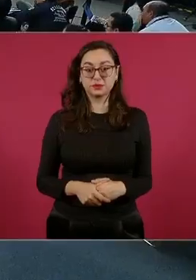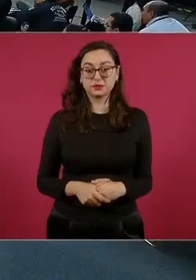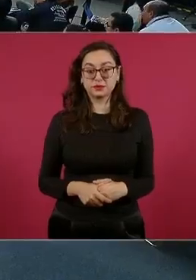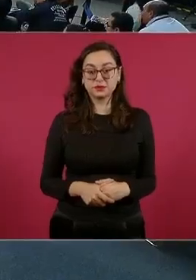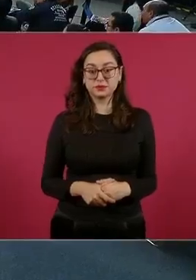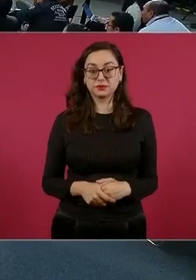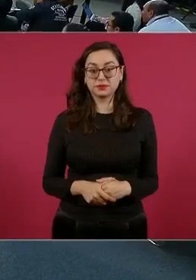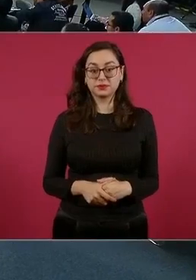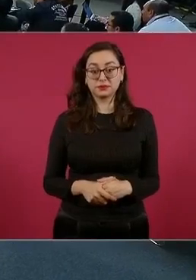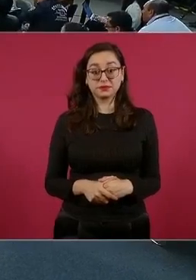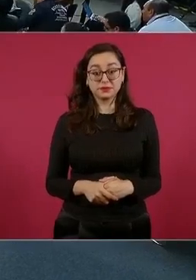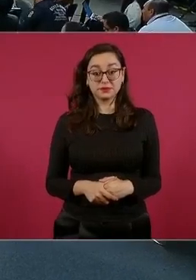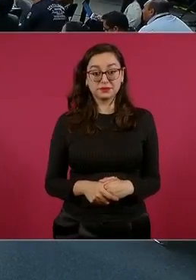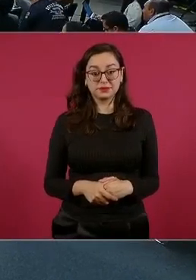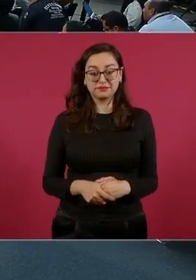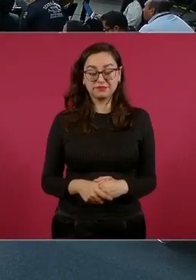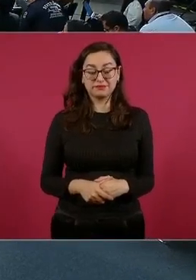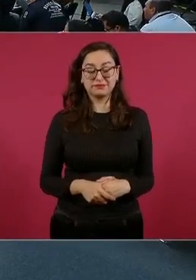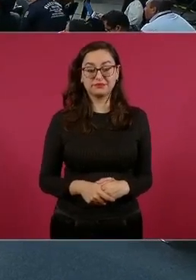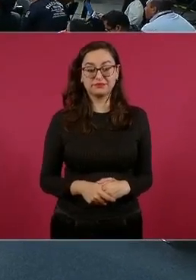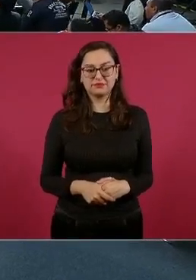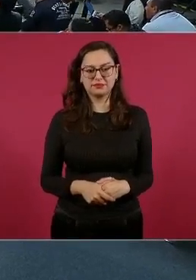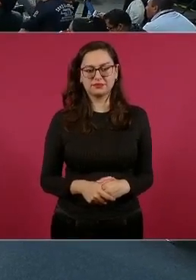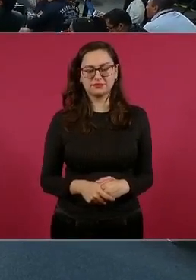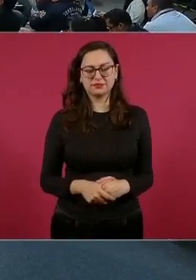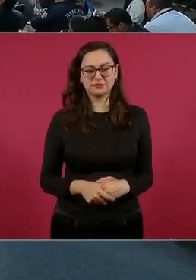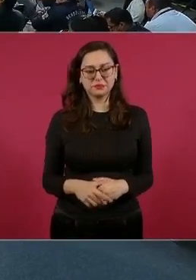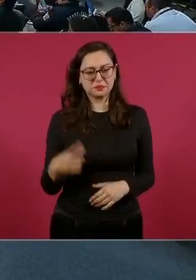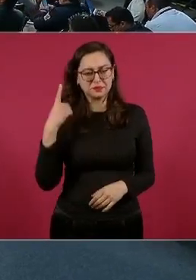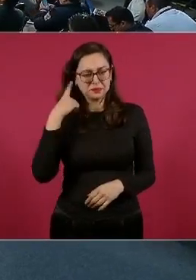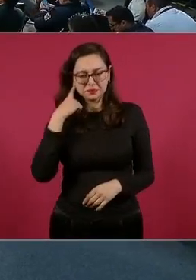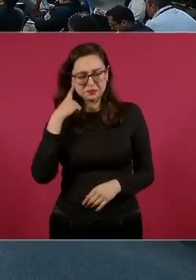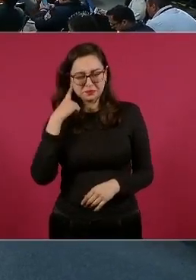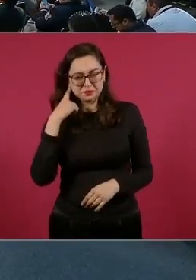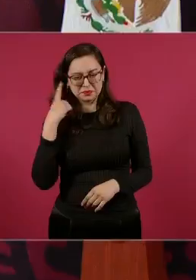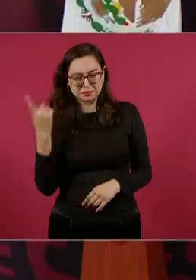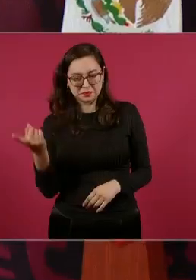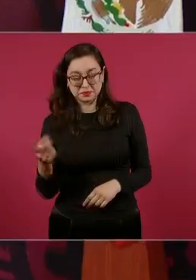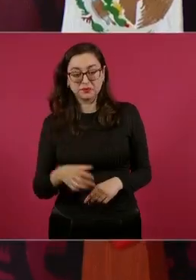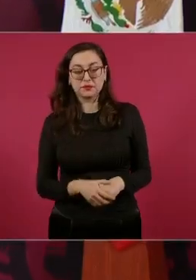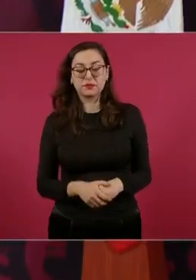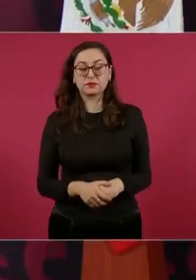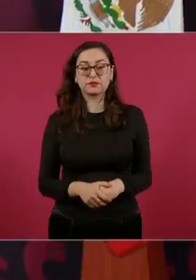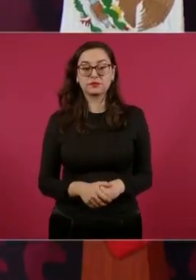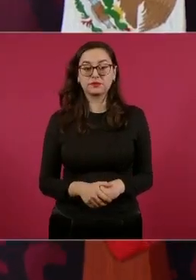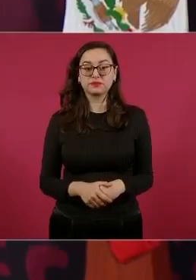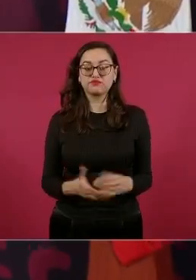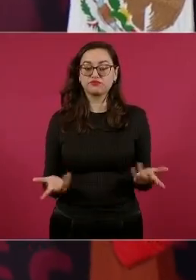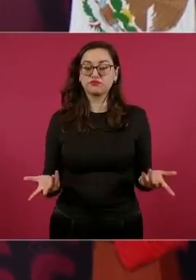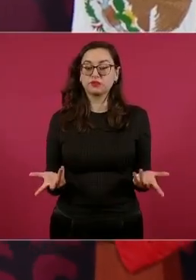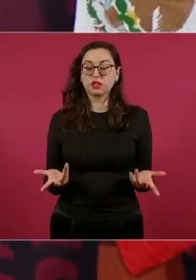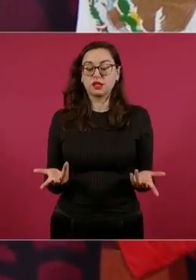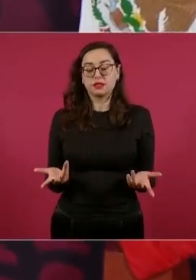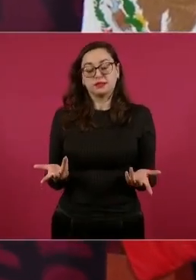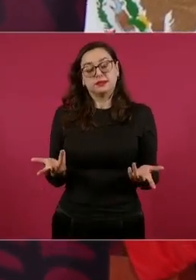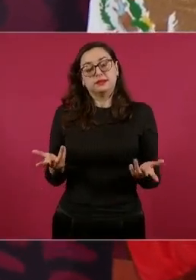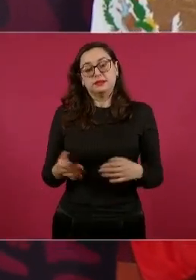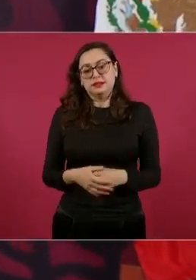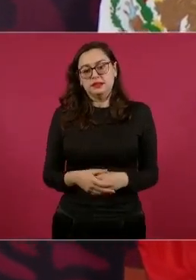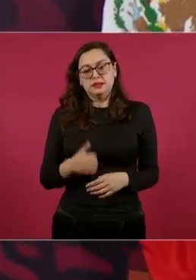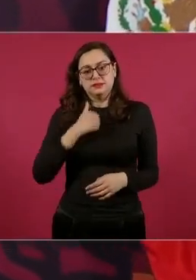Un abrazo. Nuestro pésame, tenemos